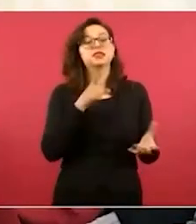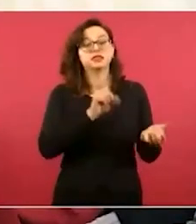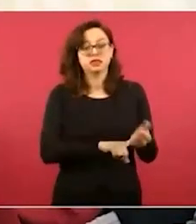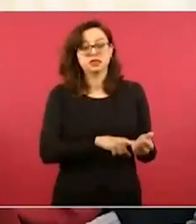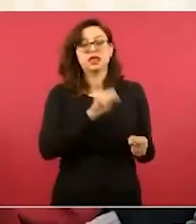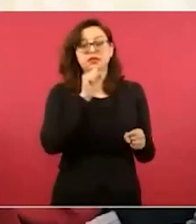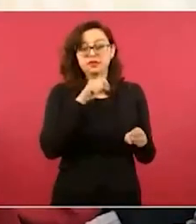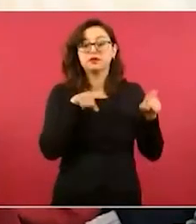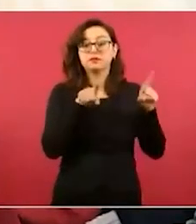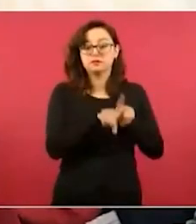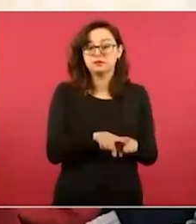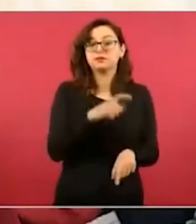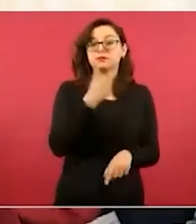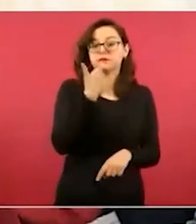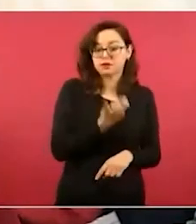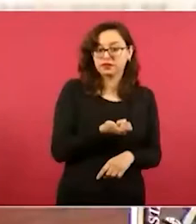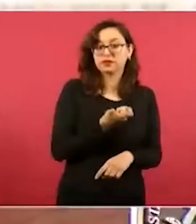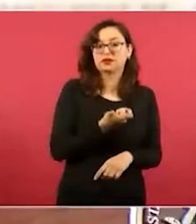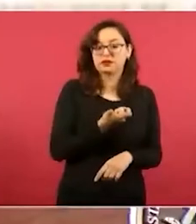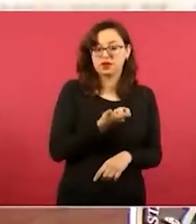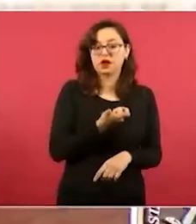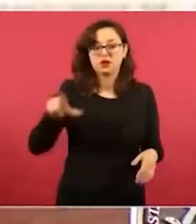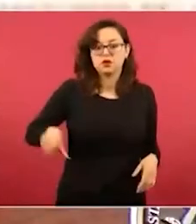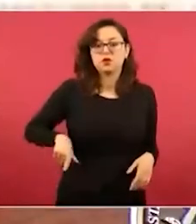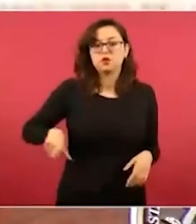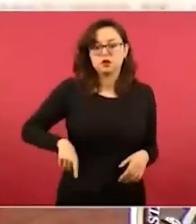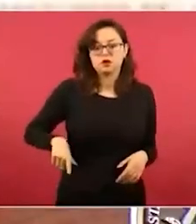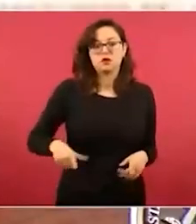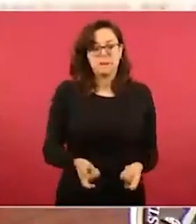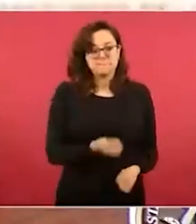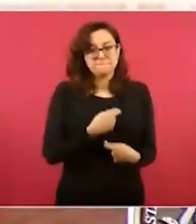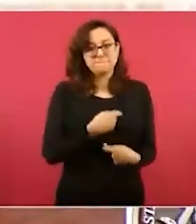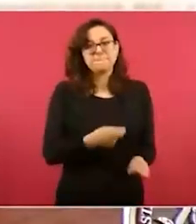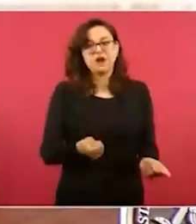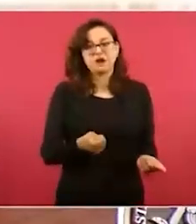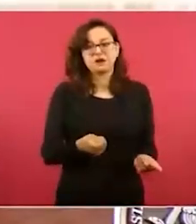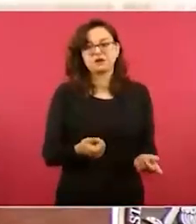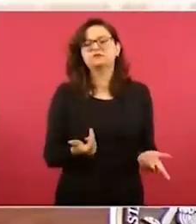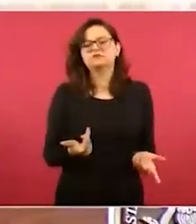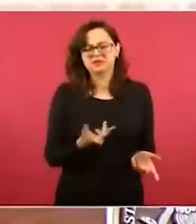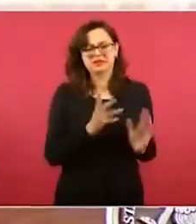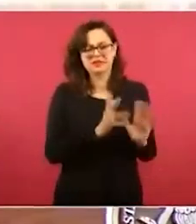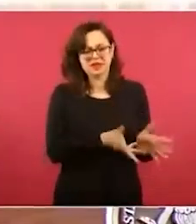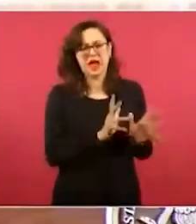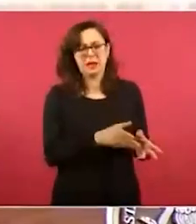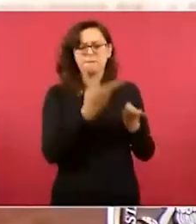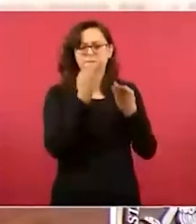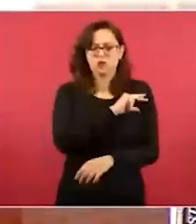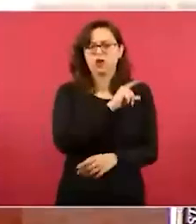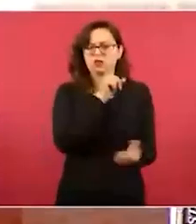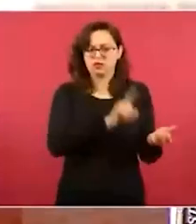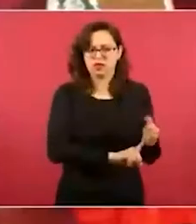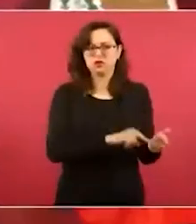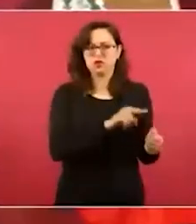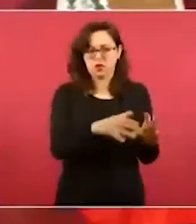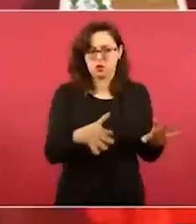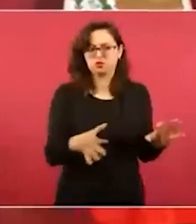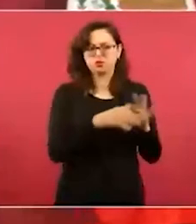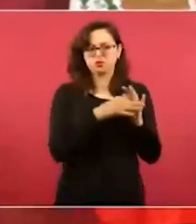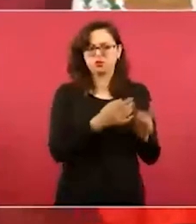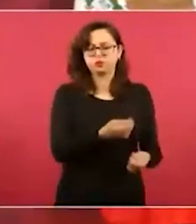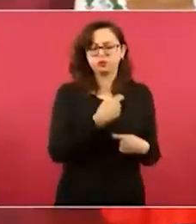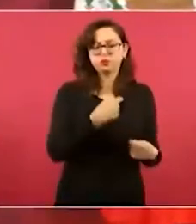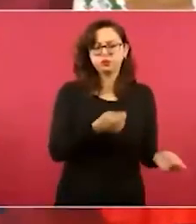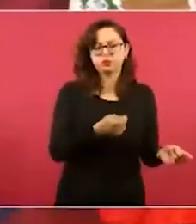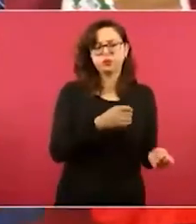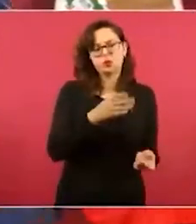Lo hacen hasta de bancos comerciales Que dispersan a través de las oficinas de Telecom Otra función